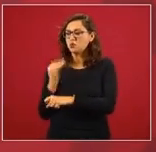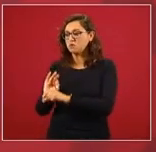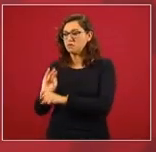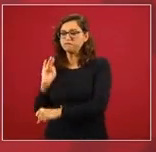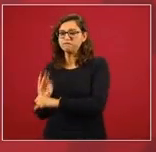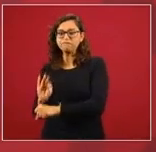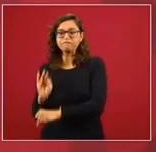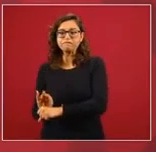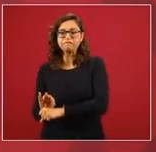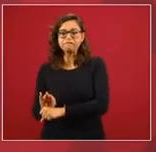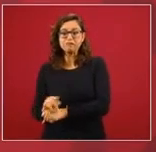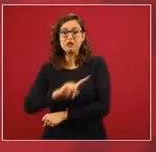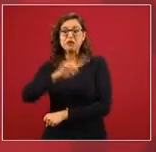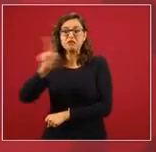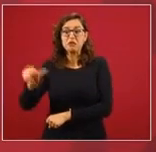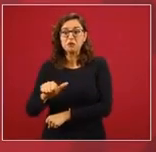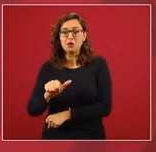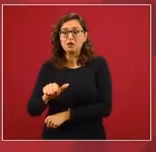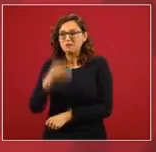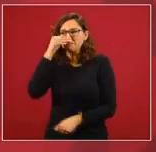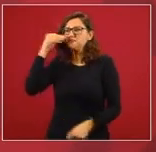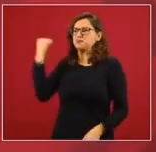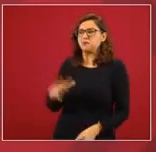y luego me echen la culpa a mí.